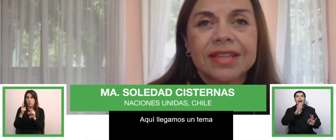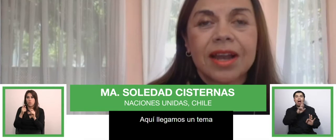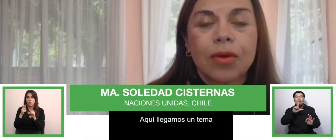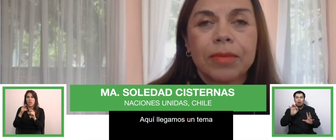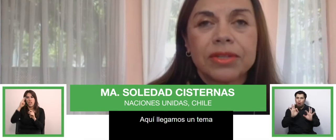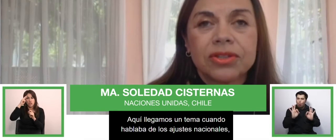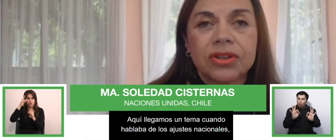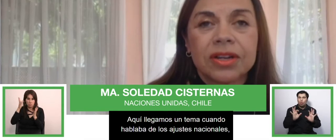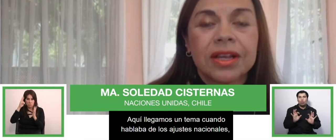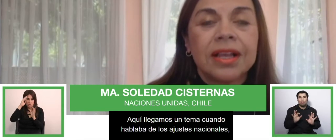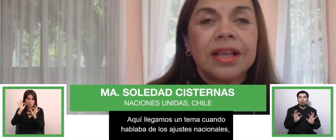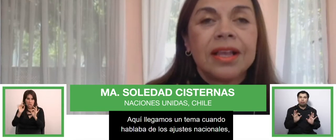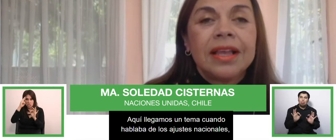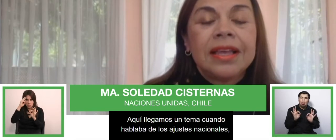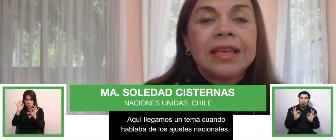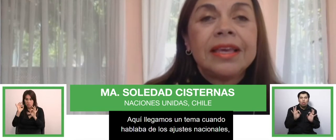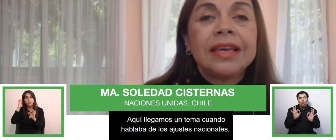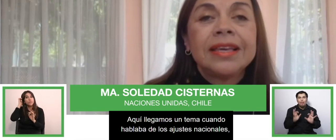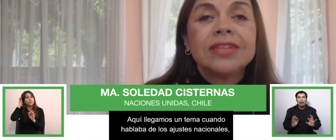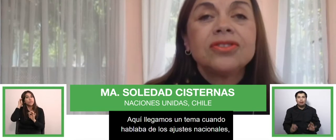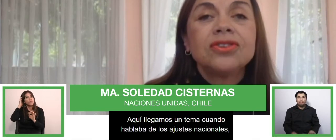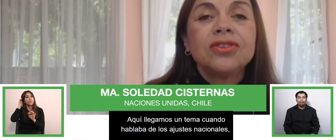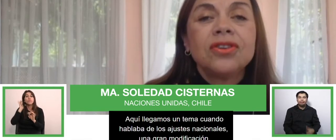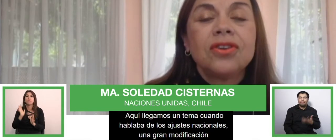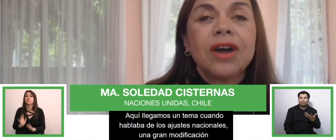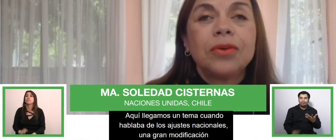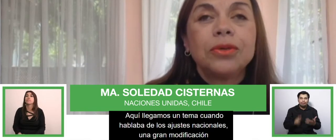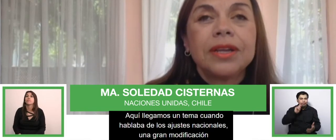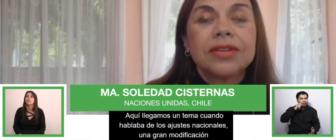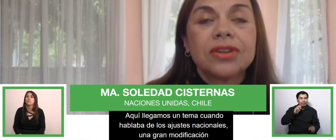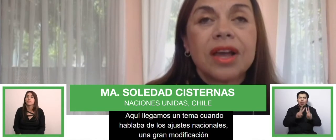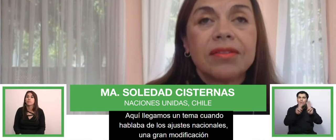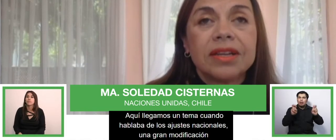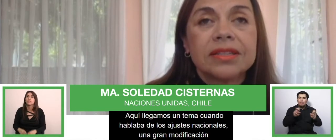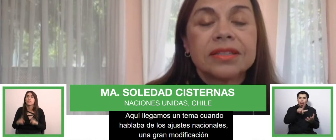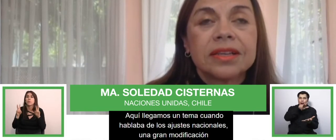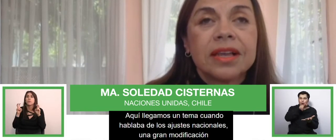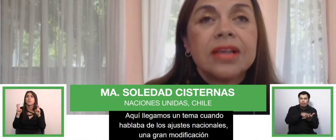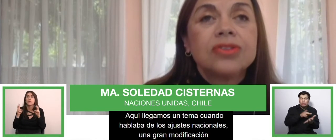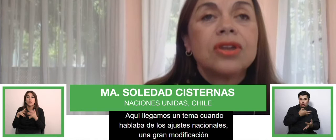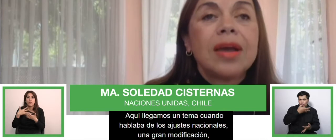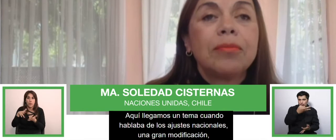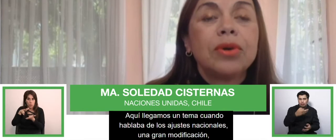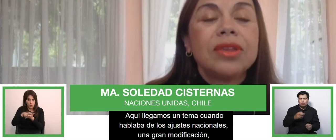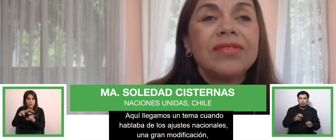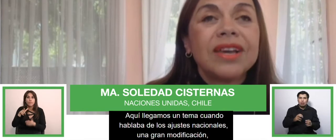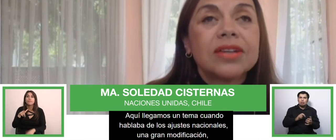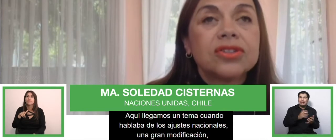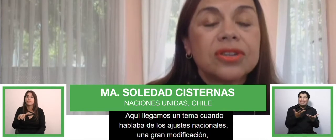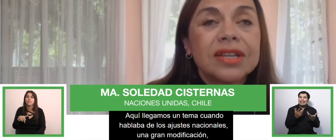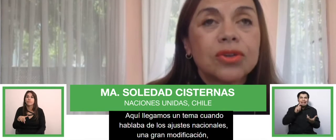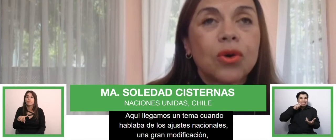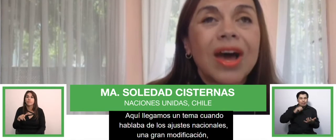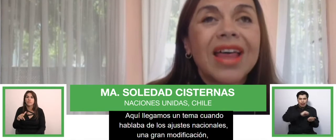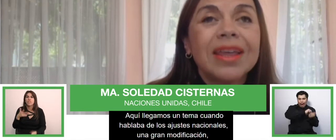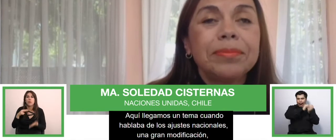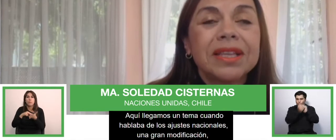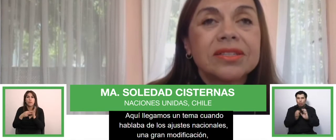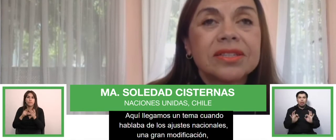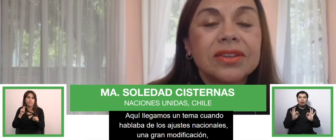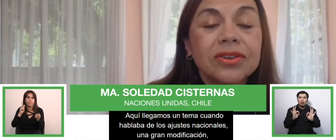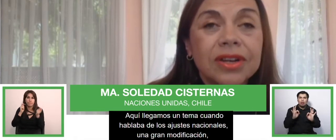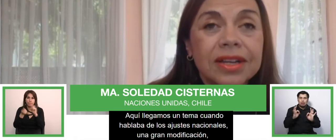que hace la convención. ¿Y qué son los ajustes razonables? Son las modificaciones o